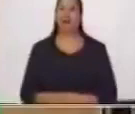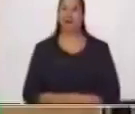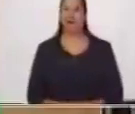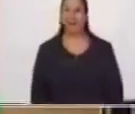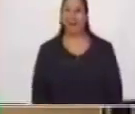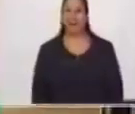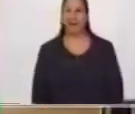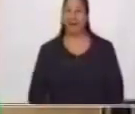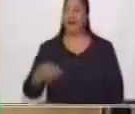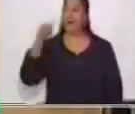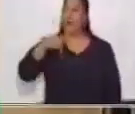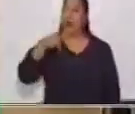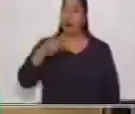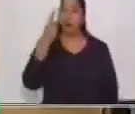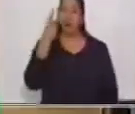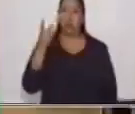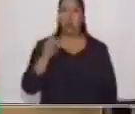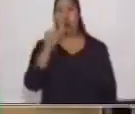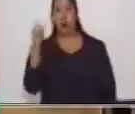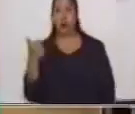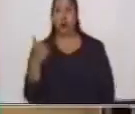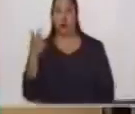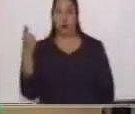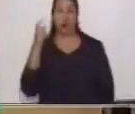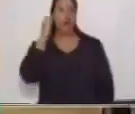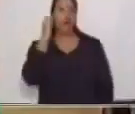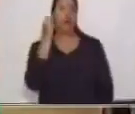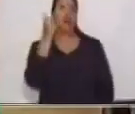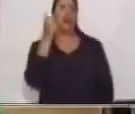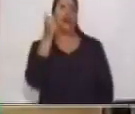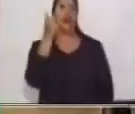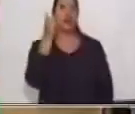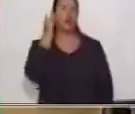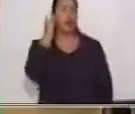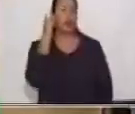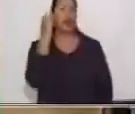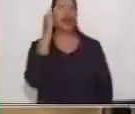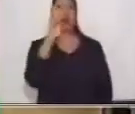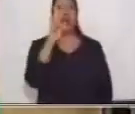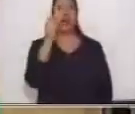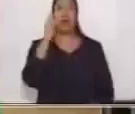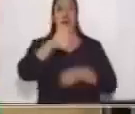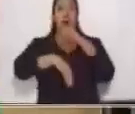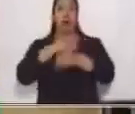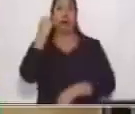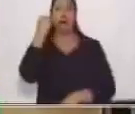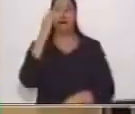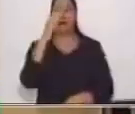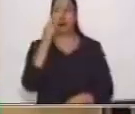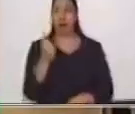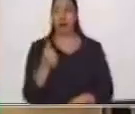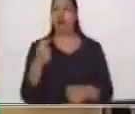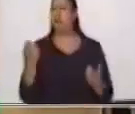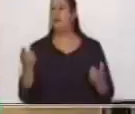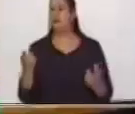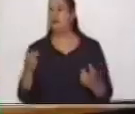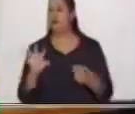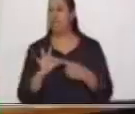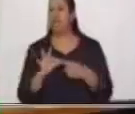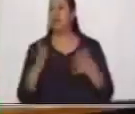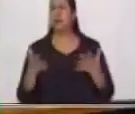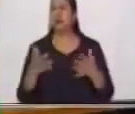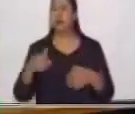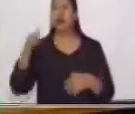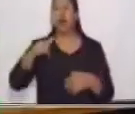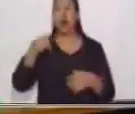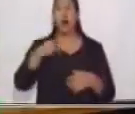Ahora tenemos otra. La gráfica. ¿Qué tiene de especial la gráfica? Ahorita es muy común que las observes en las noticias,